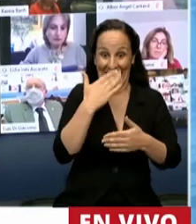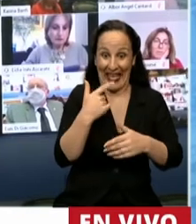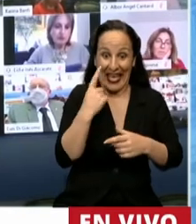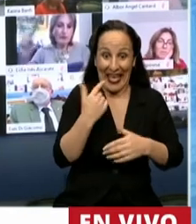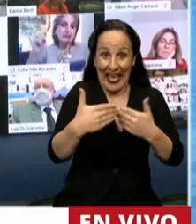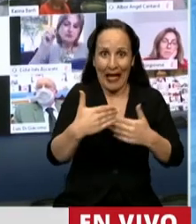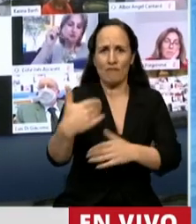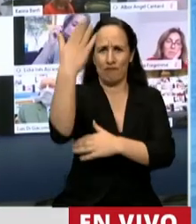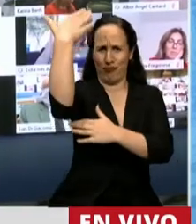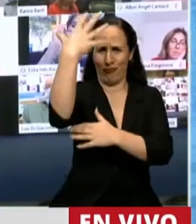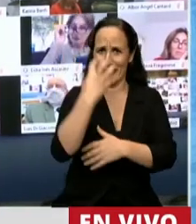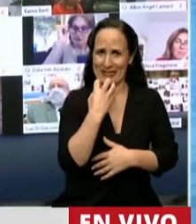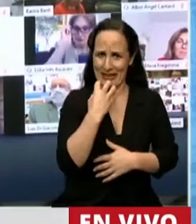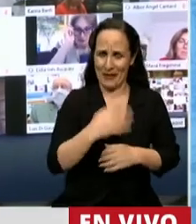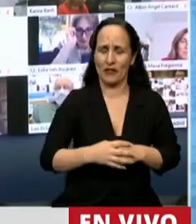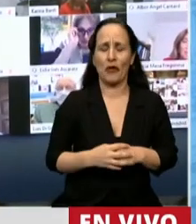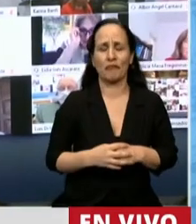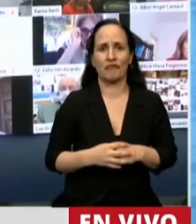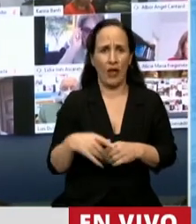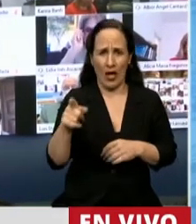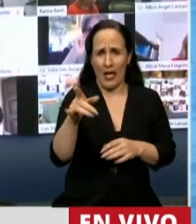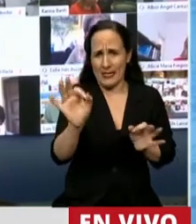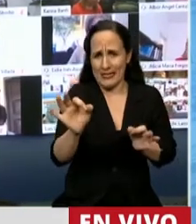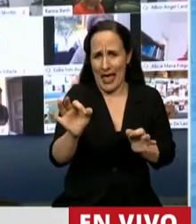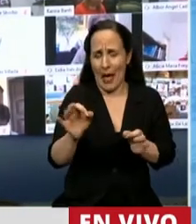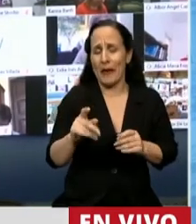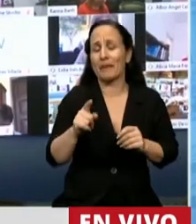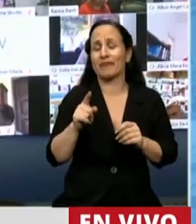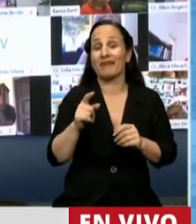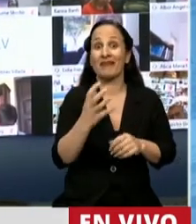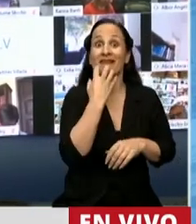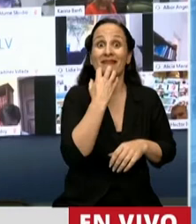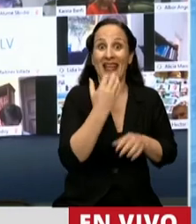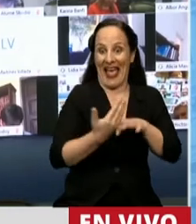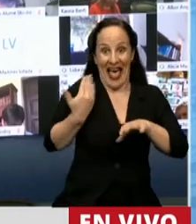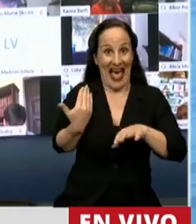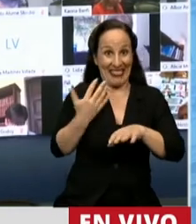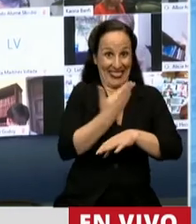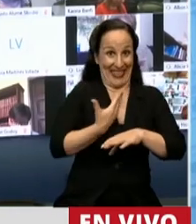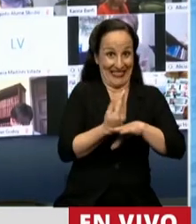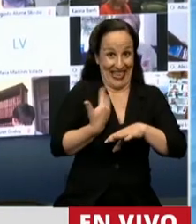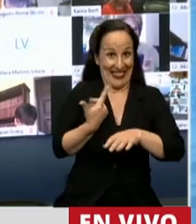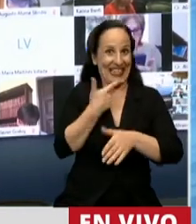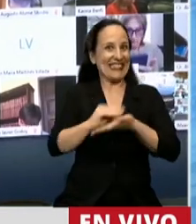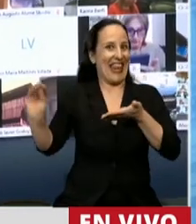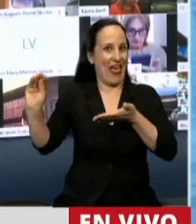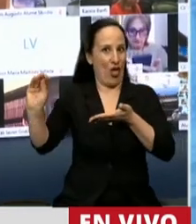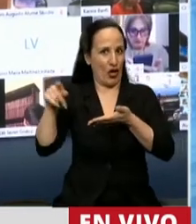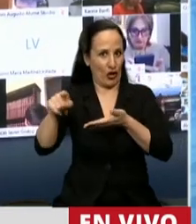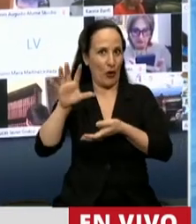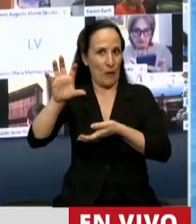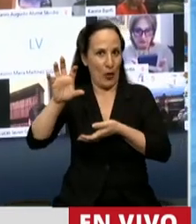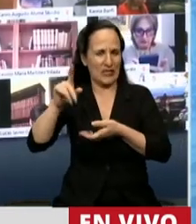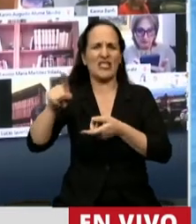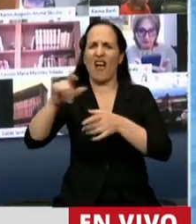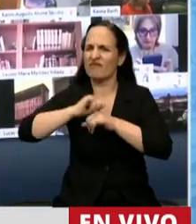sabe, señor Presidente, que nueve años antes, siendo Sarmiento senador por la provincia de Buenos Aires, impulsó